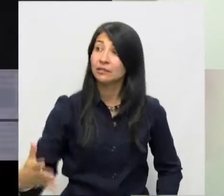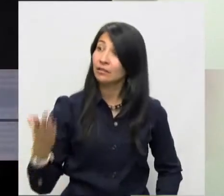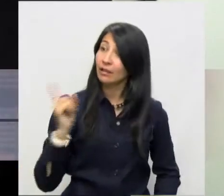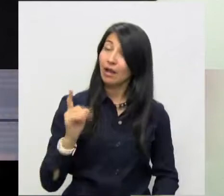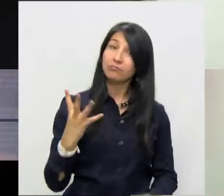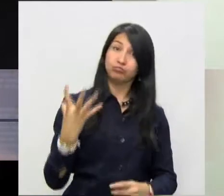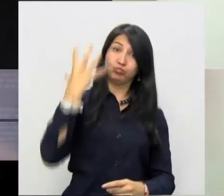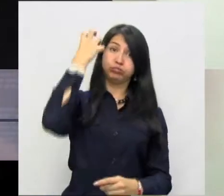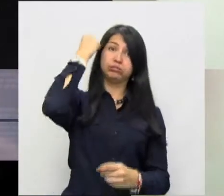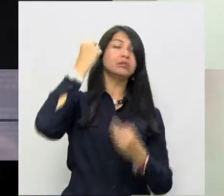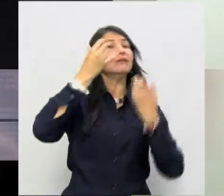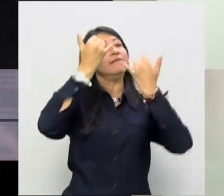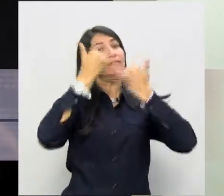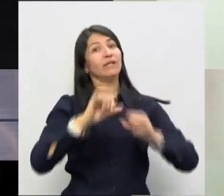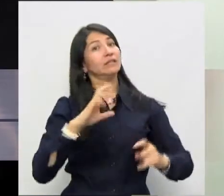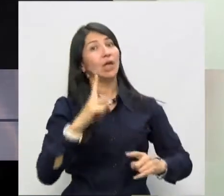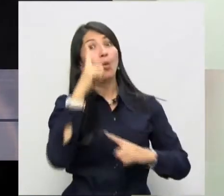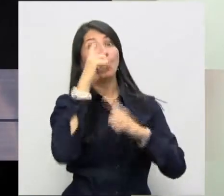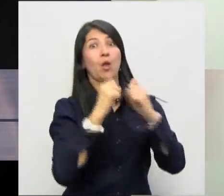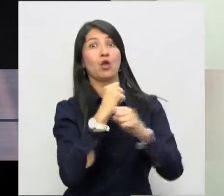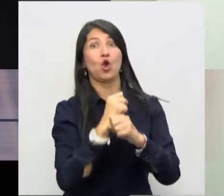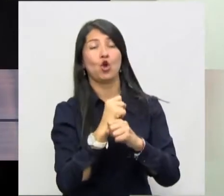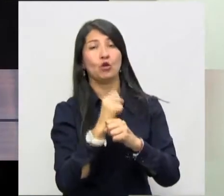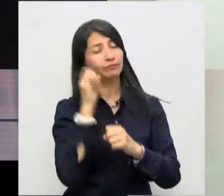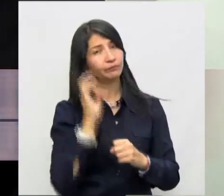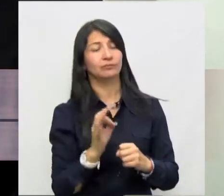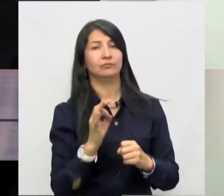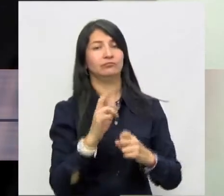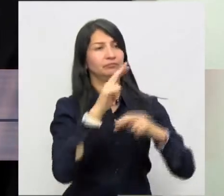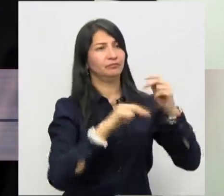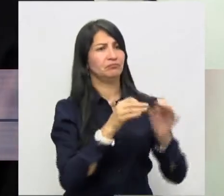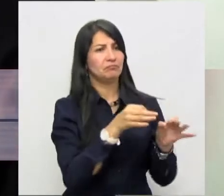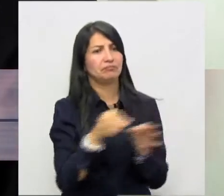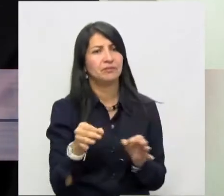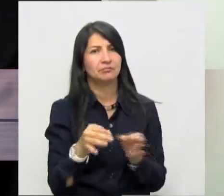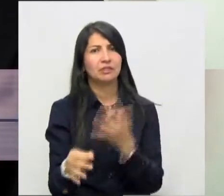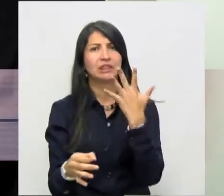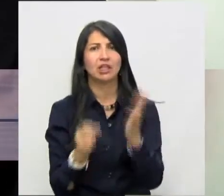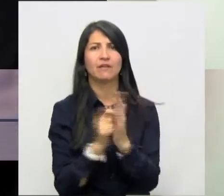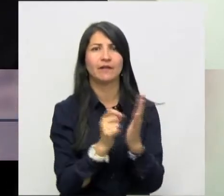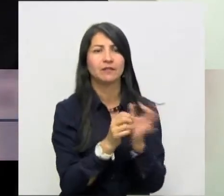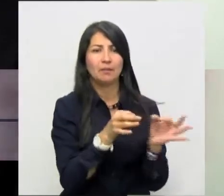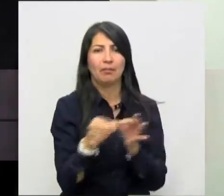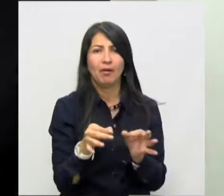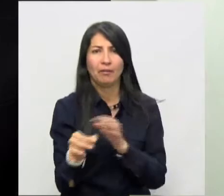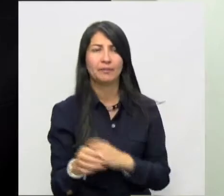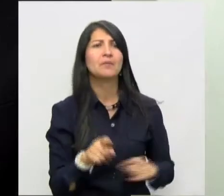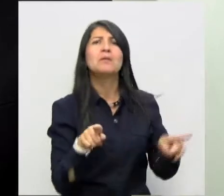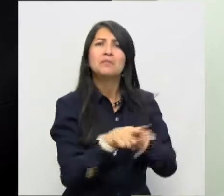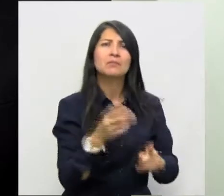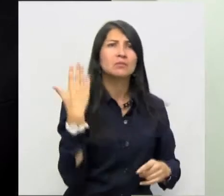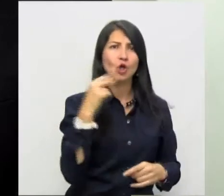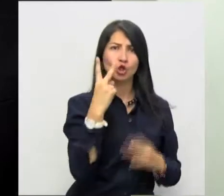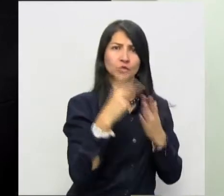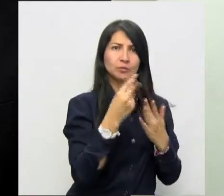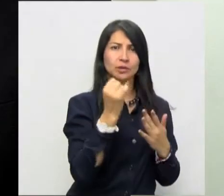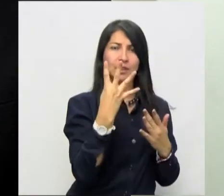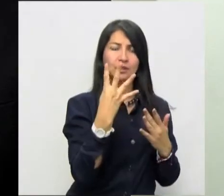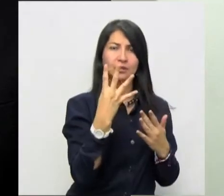inicialmente se culminara en 12 meses, tuvo cinco prórrogas y todavía en 2014,